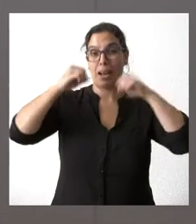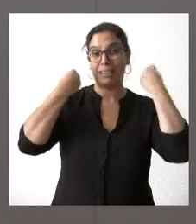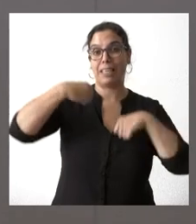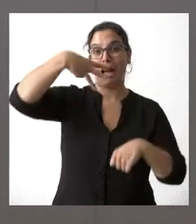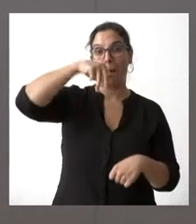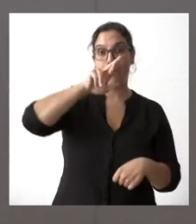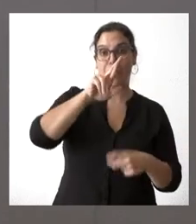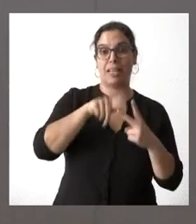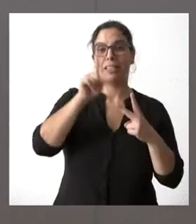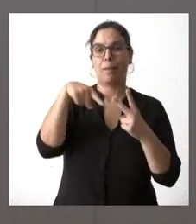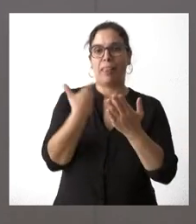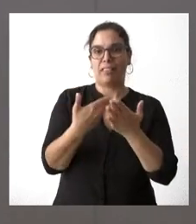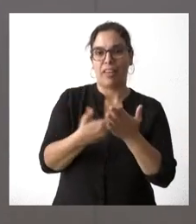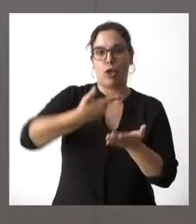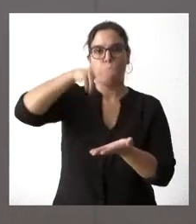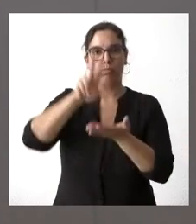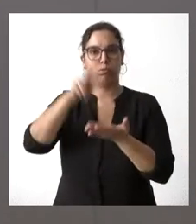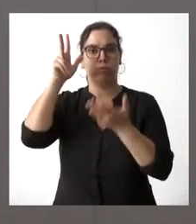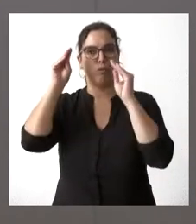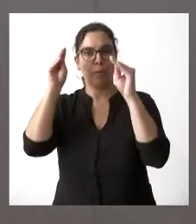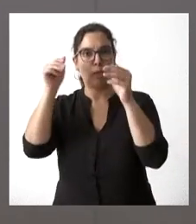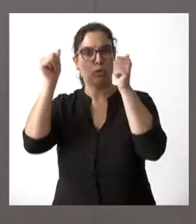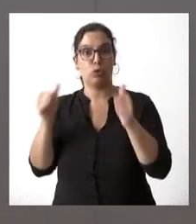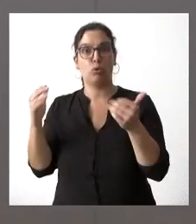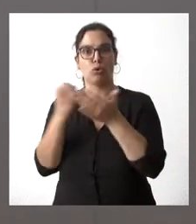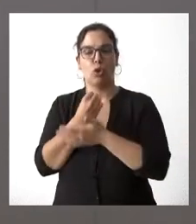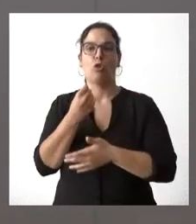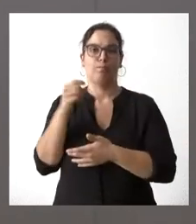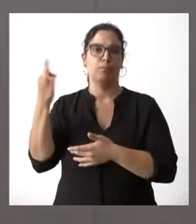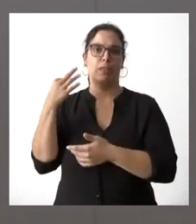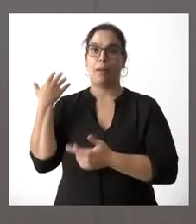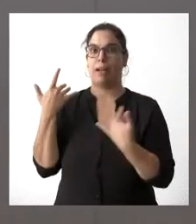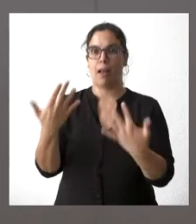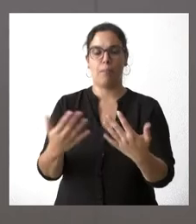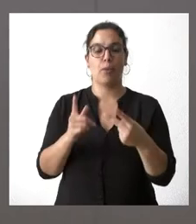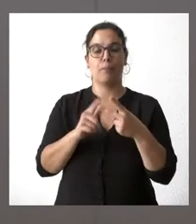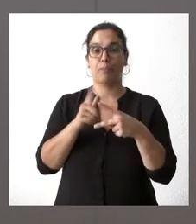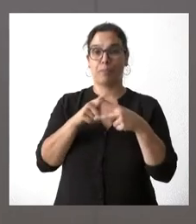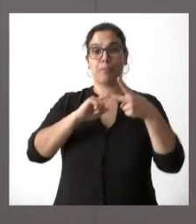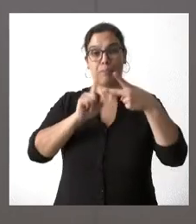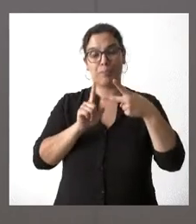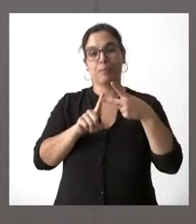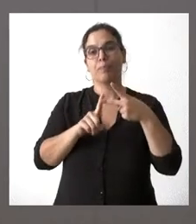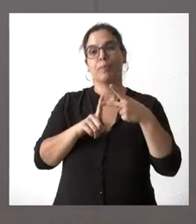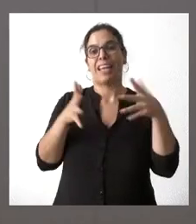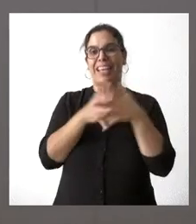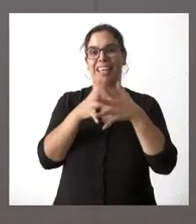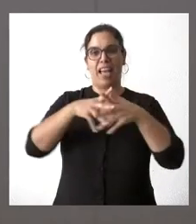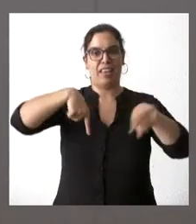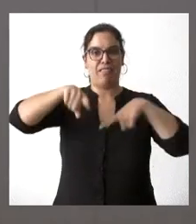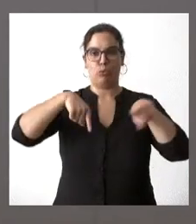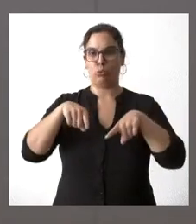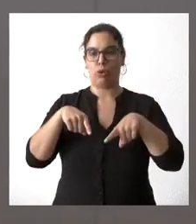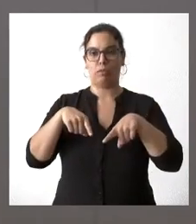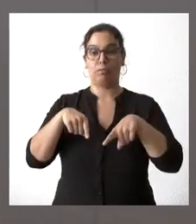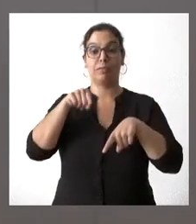certificación y cualificación de la formación tiene que ver con este objetivo, el pacto por la sanidad. El segundo serían las infraestructuras, que